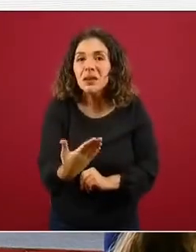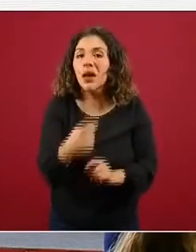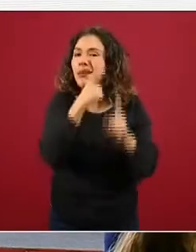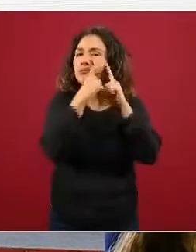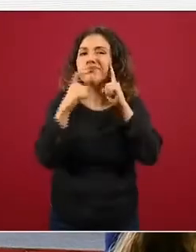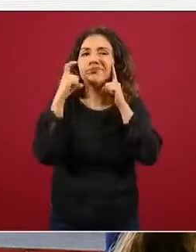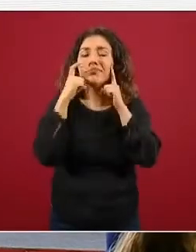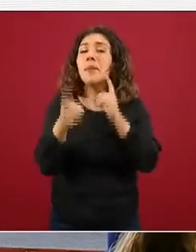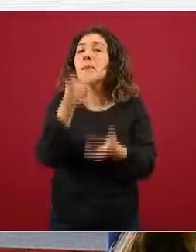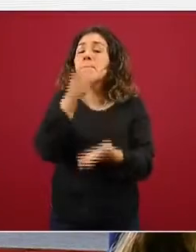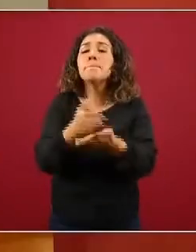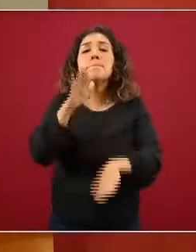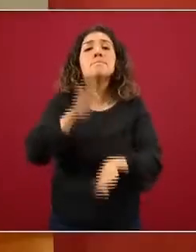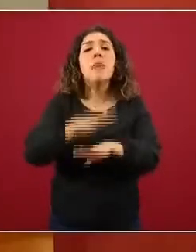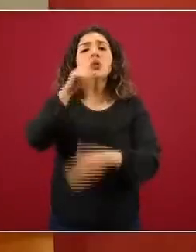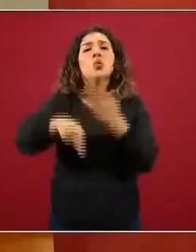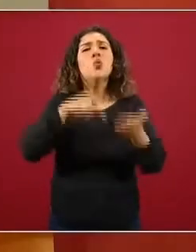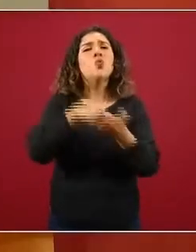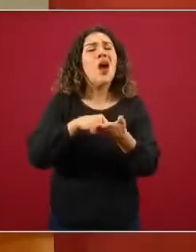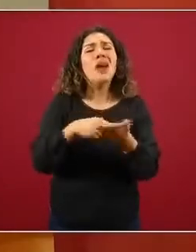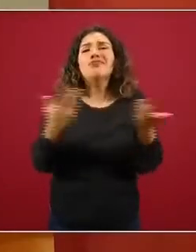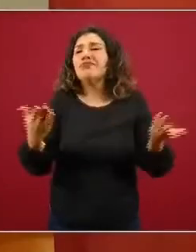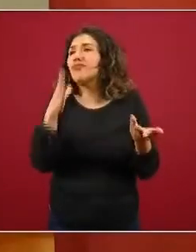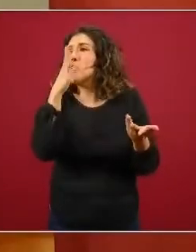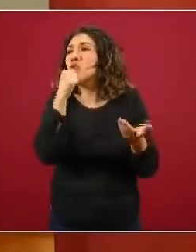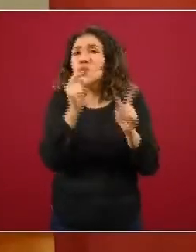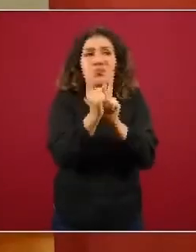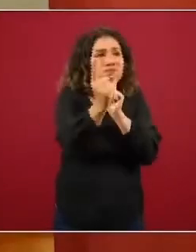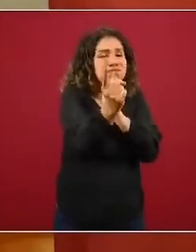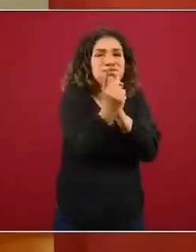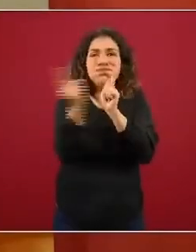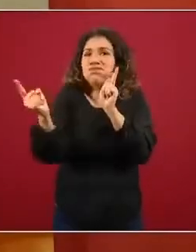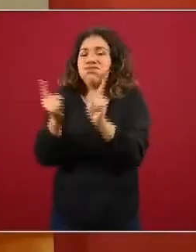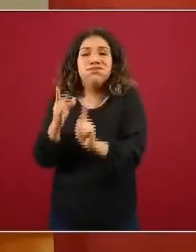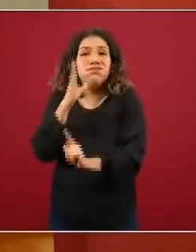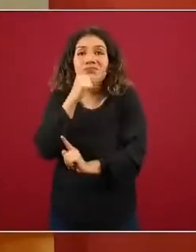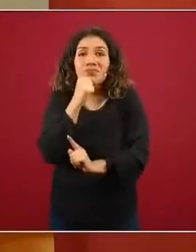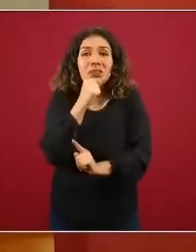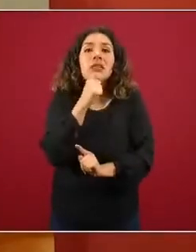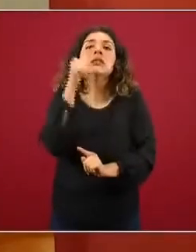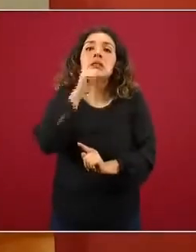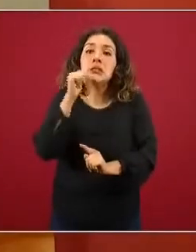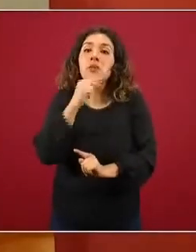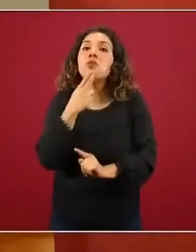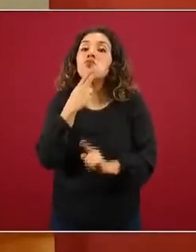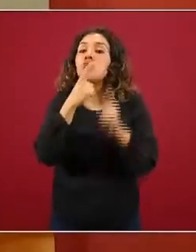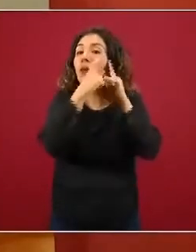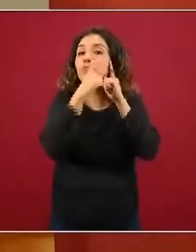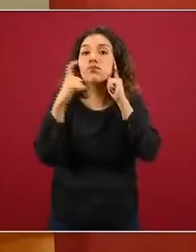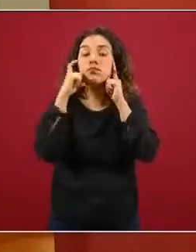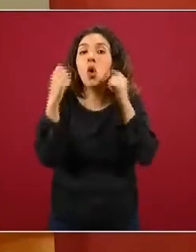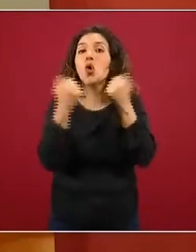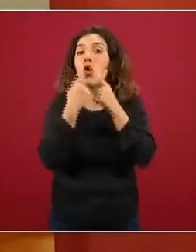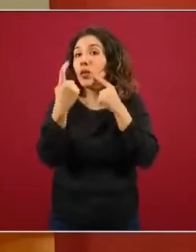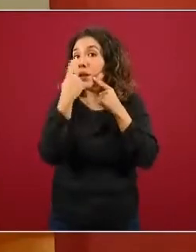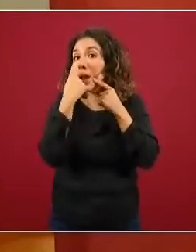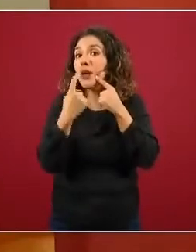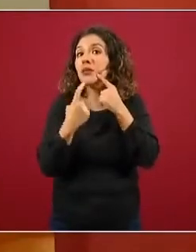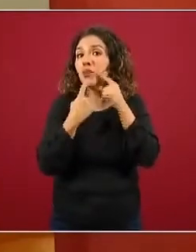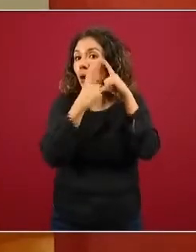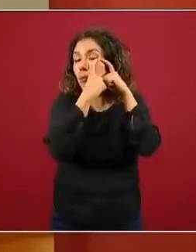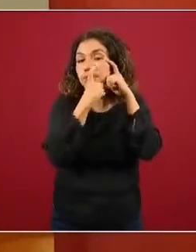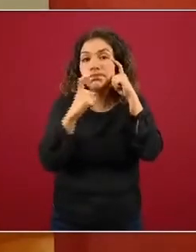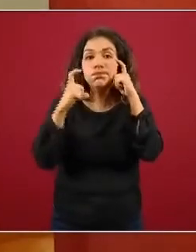Correctamente, sobre todo en los lugares en donde no se puede mantener la sana distancia y siempre utilizarlo cubriendo nariz